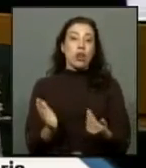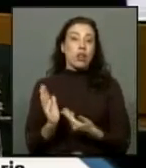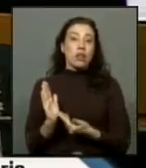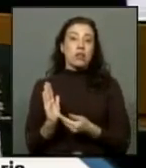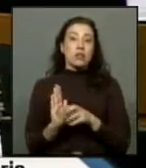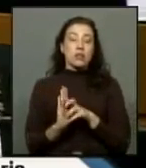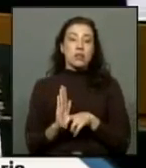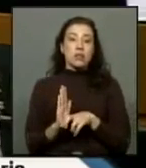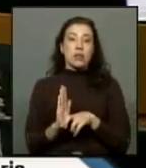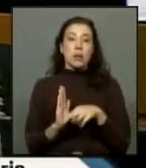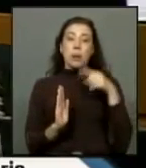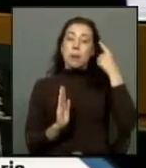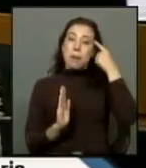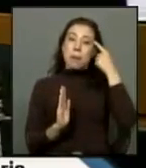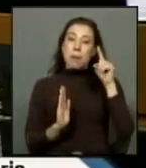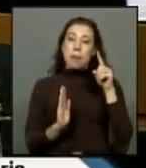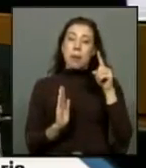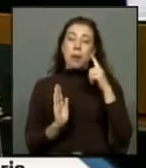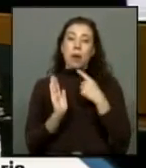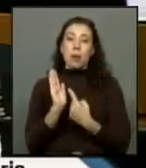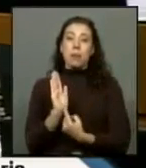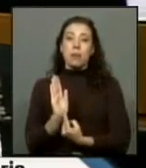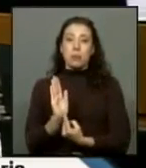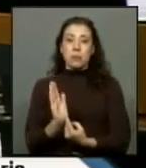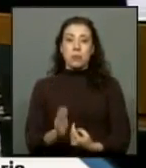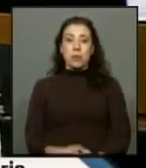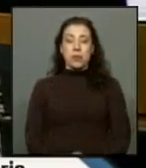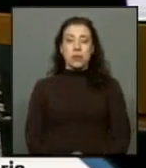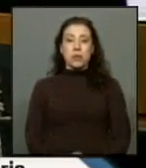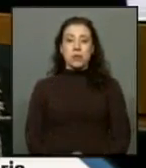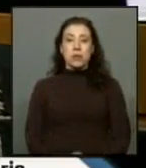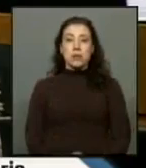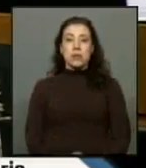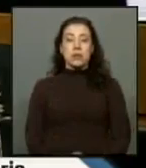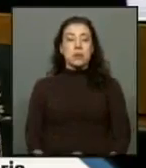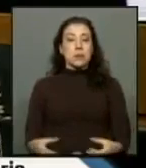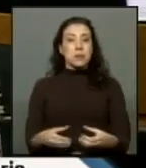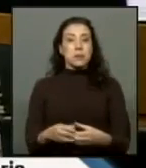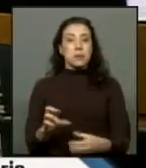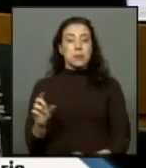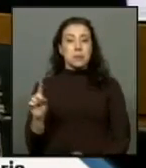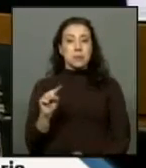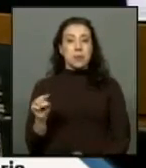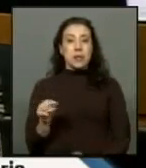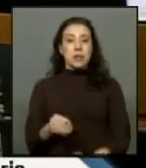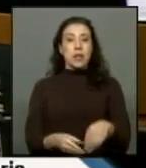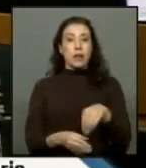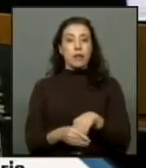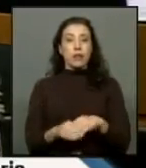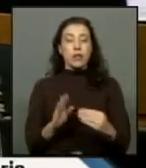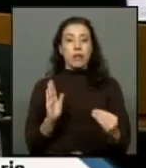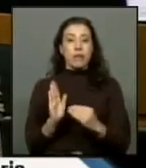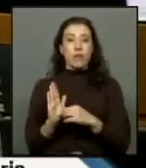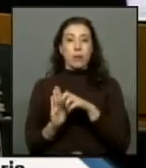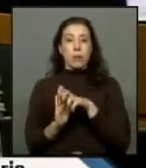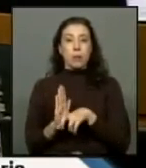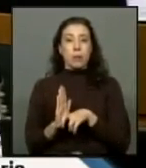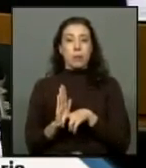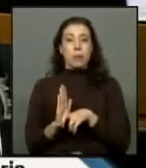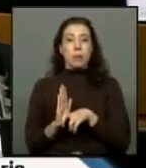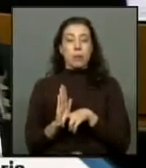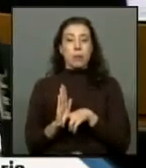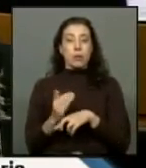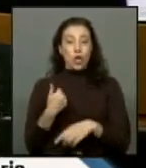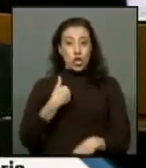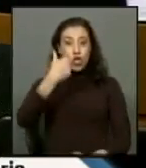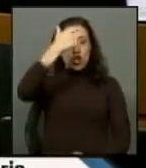pero que al menos es una señal en ese sentido la bancada del Partido Socialista va a votar a favor de este proyecto y